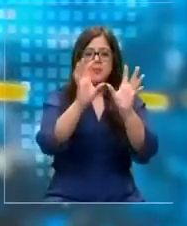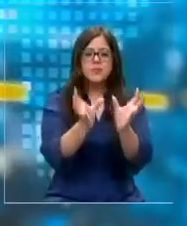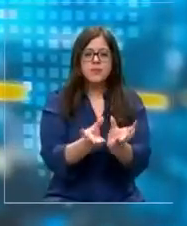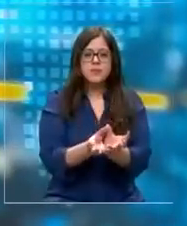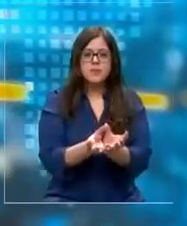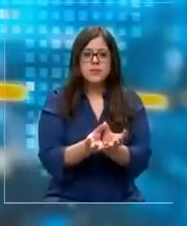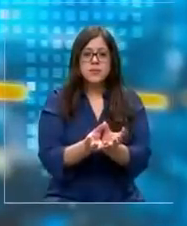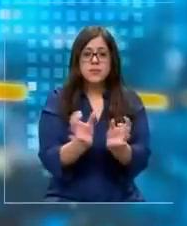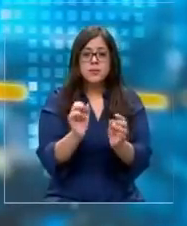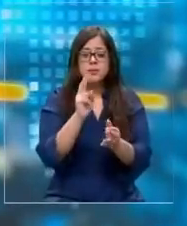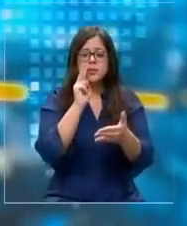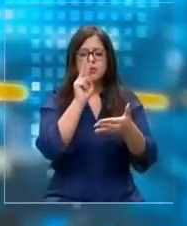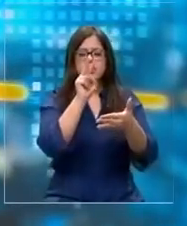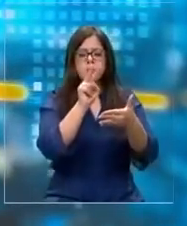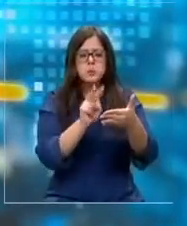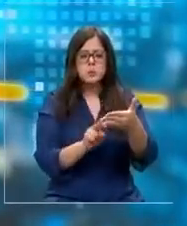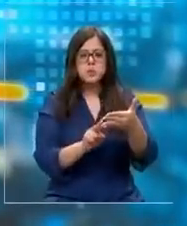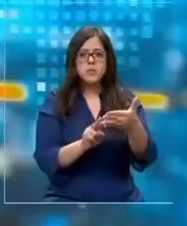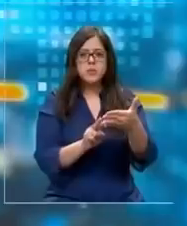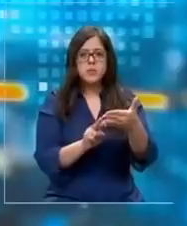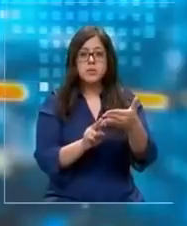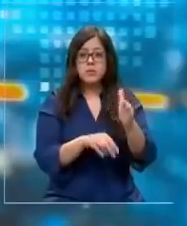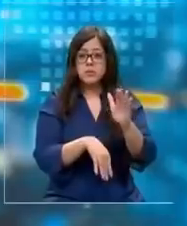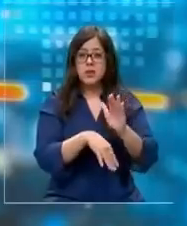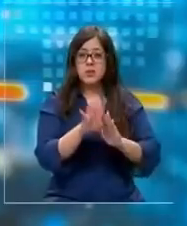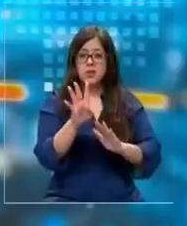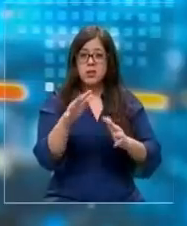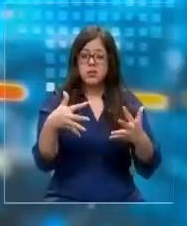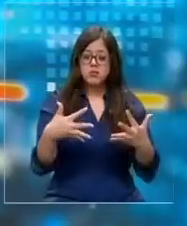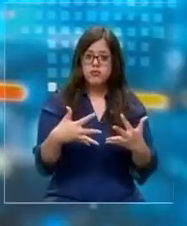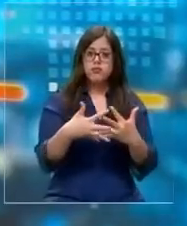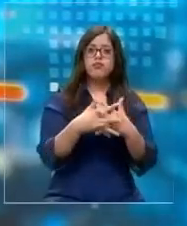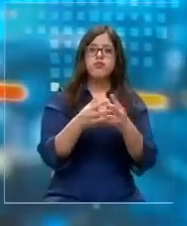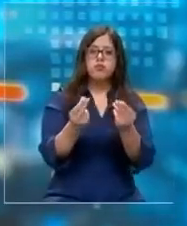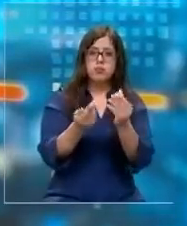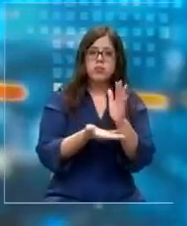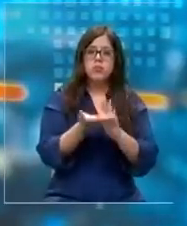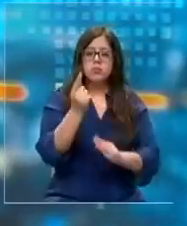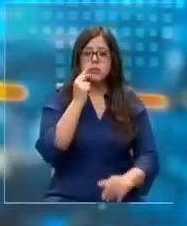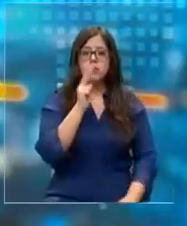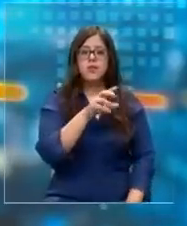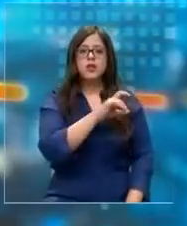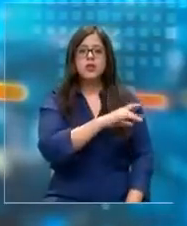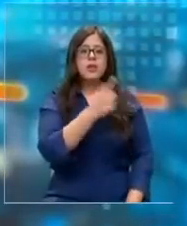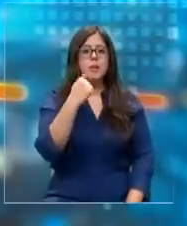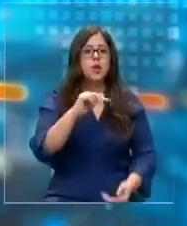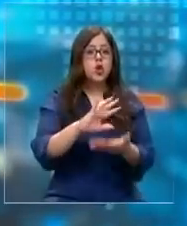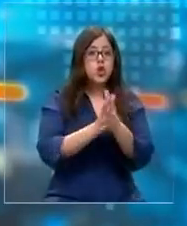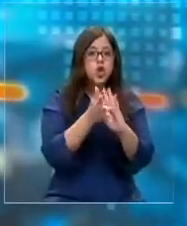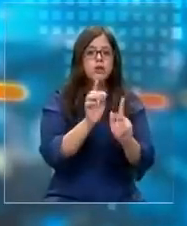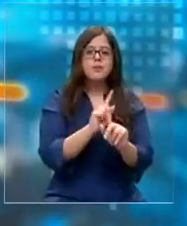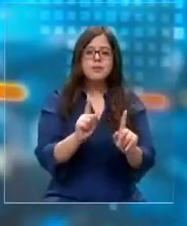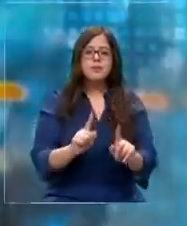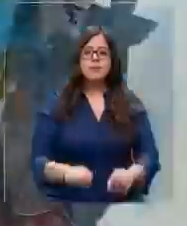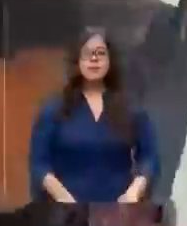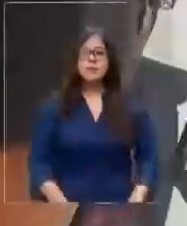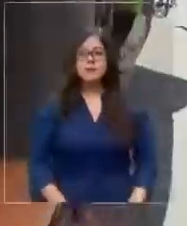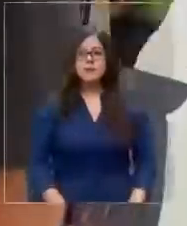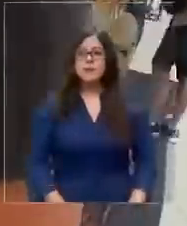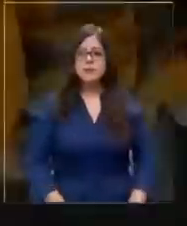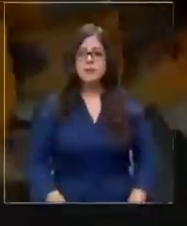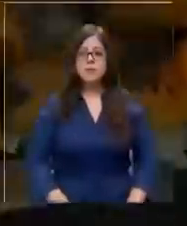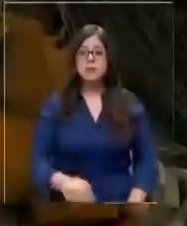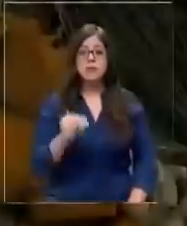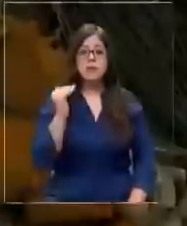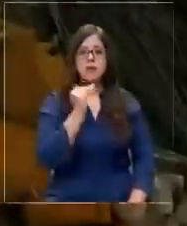mundo. Y si uno mira el detalle, gran parte de ellos coinciden con las salsas que hemos visto en Chile, pero no todos. Así